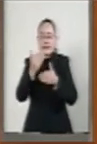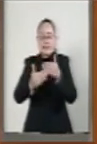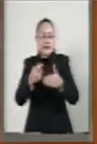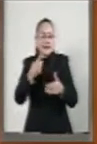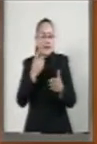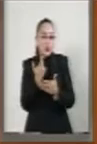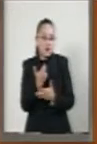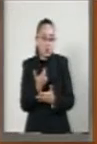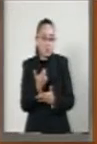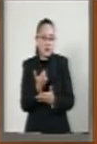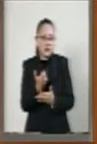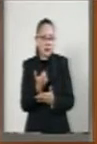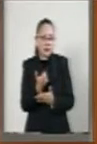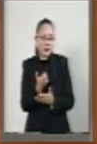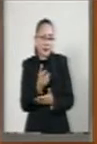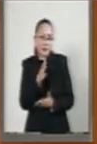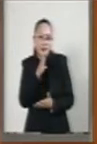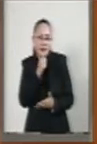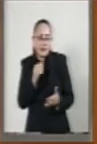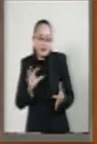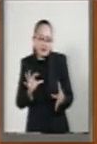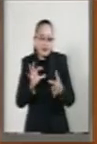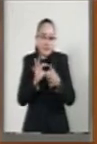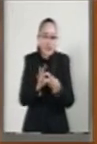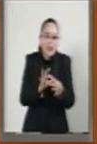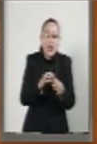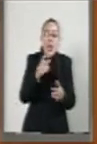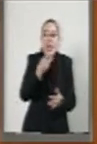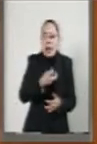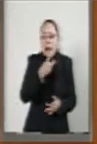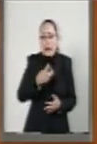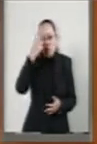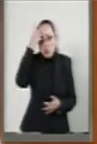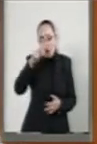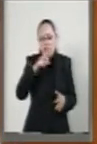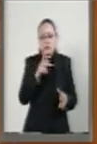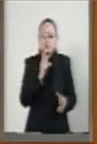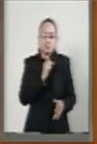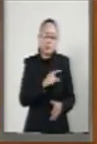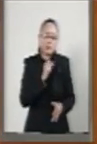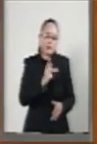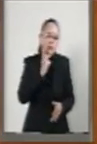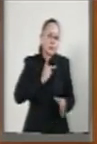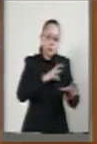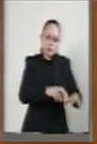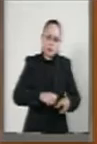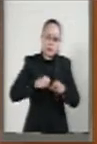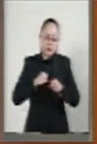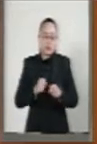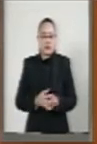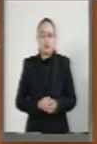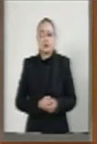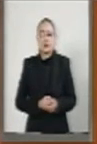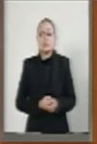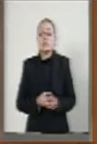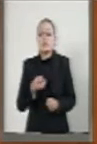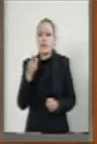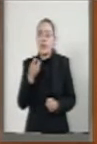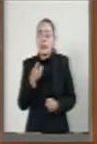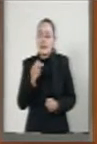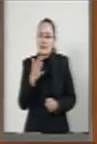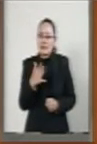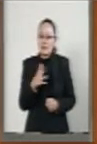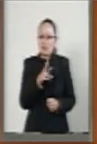no podría entenderse sin la nacionalización de los hidrocarburos. A casi ocho